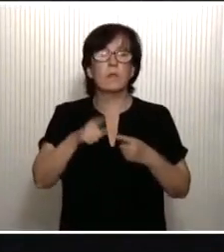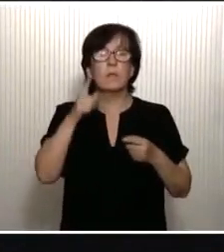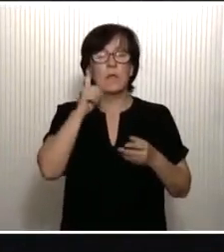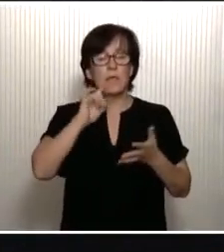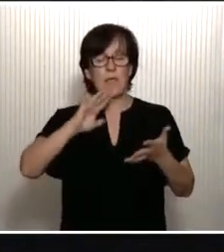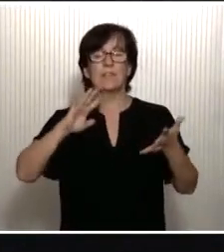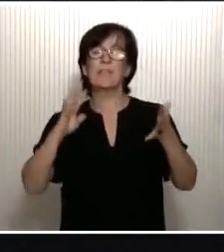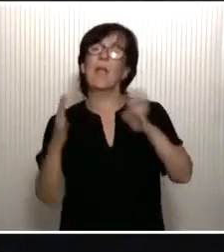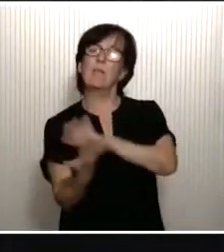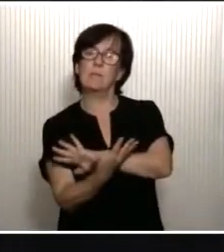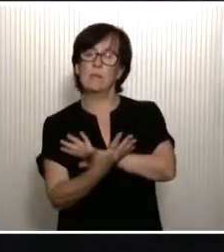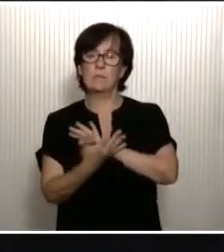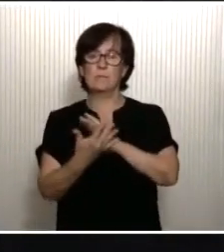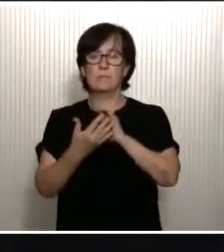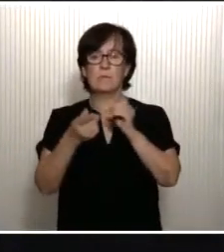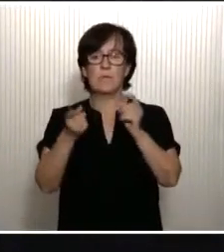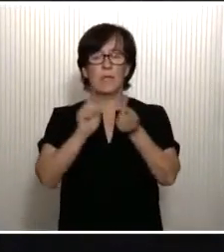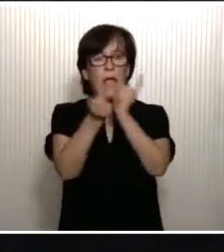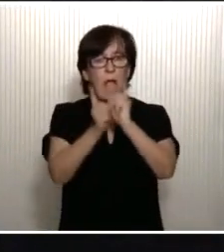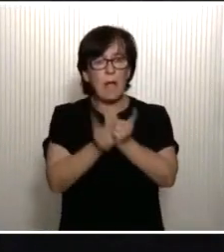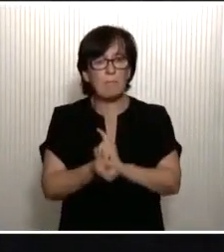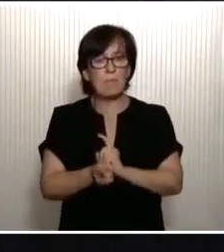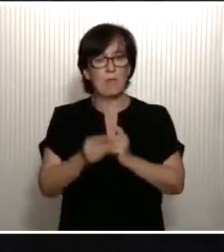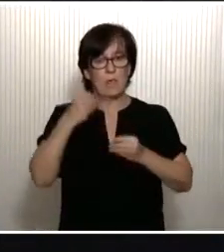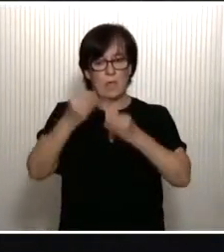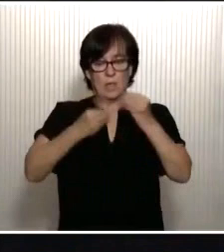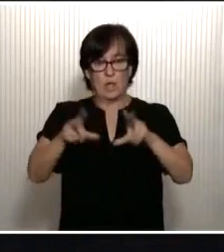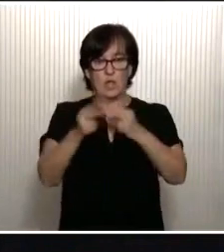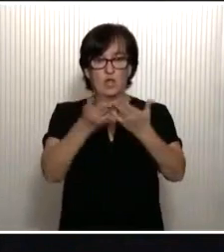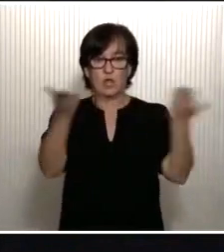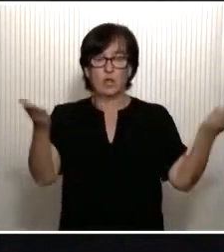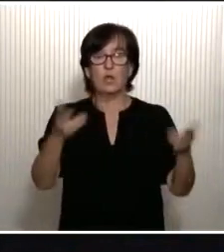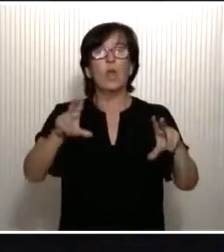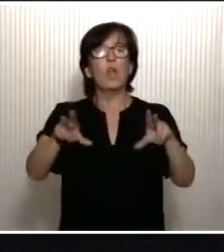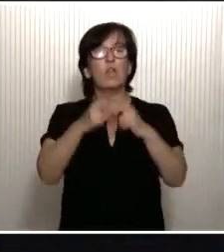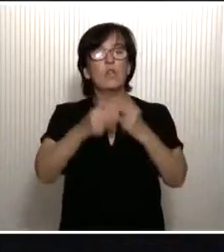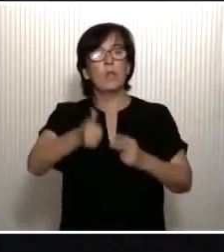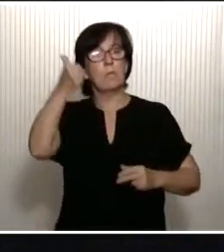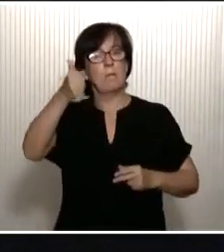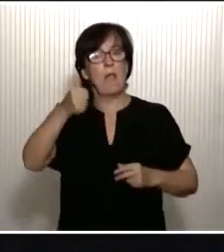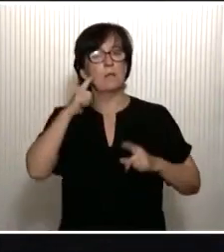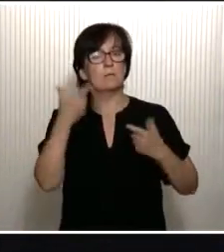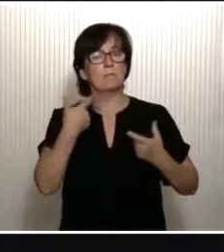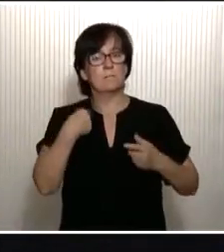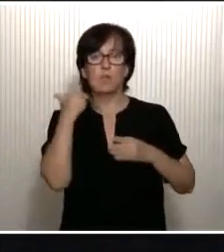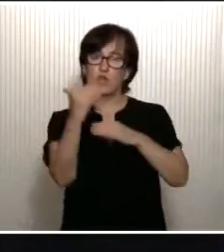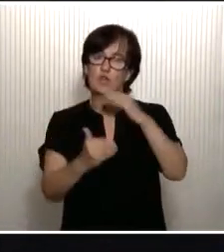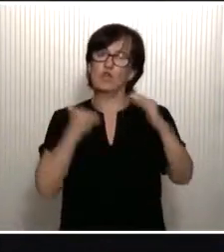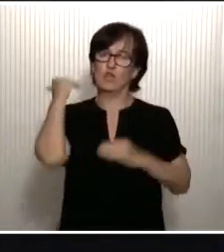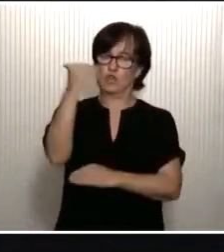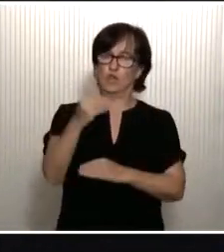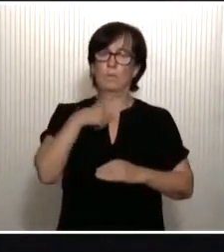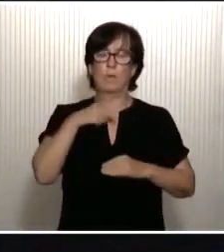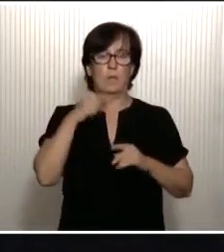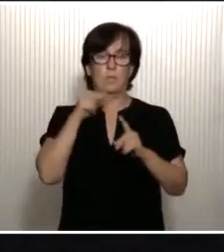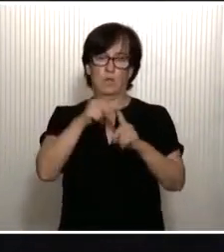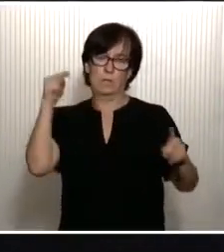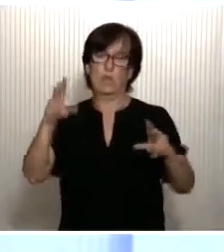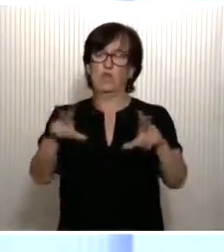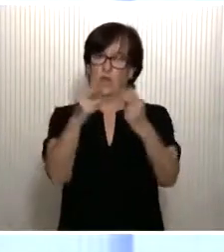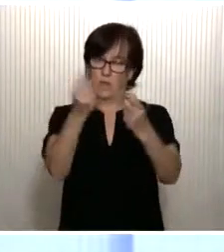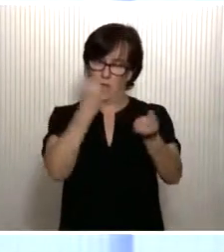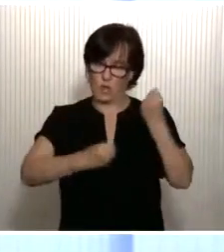transformar, de corregir y de convertir a nuestra sociedad en una sociedad mucho más resiliente desde el punto de vista social y económico.